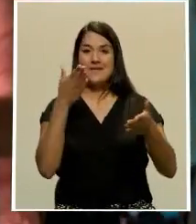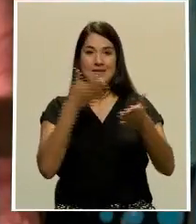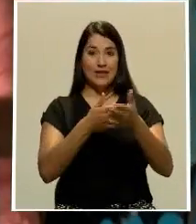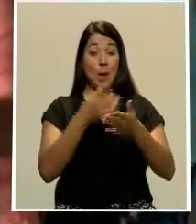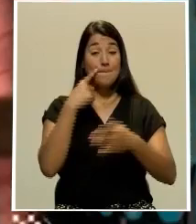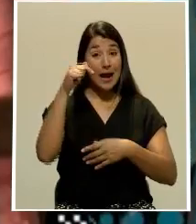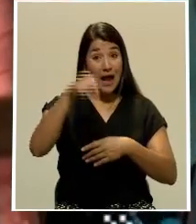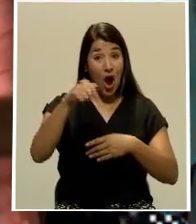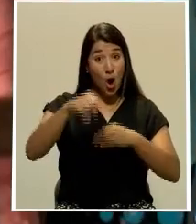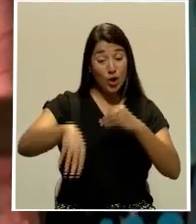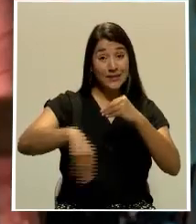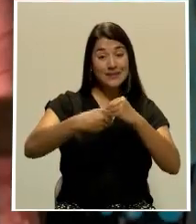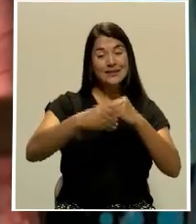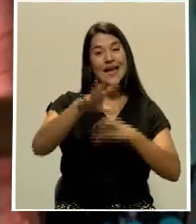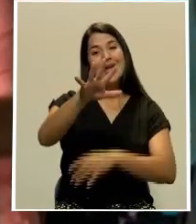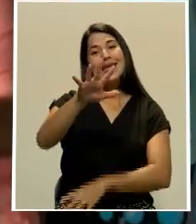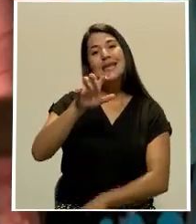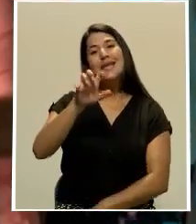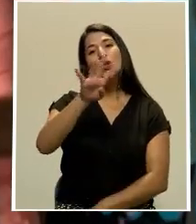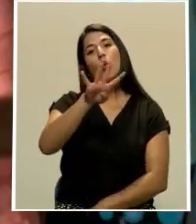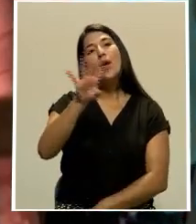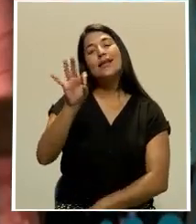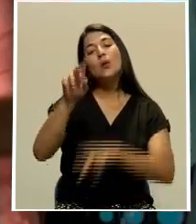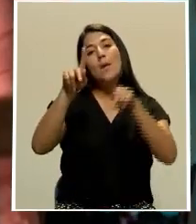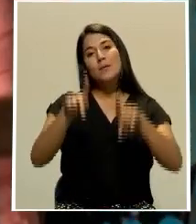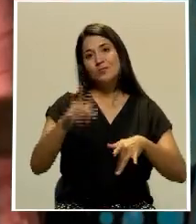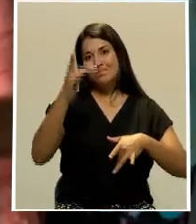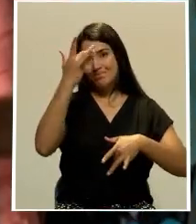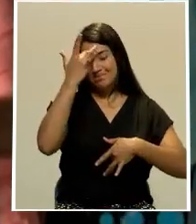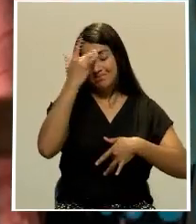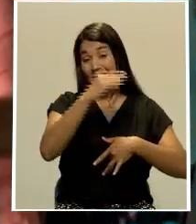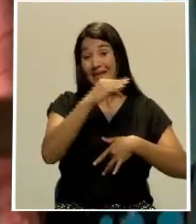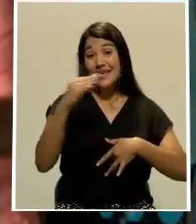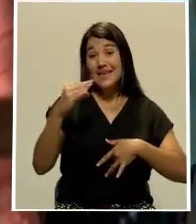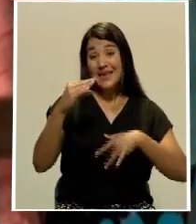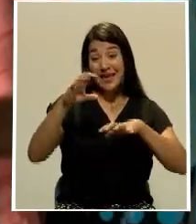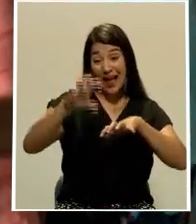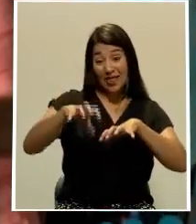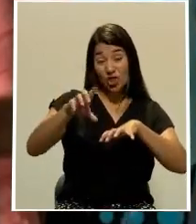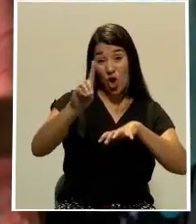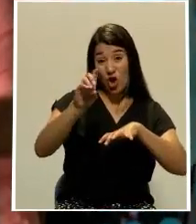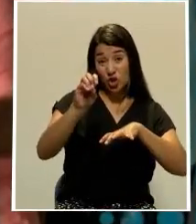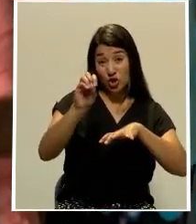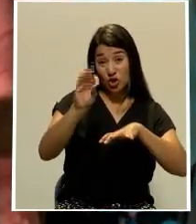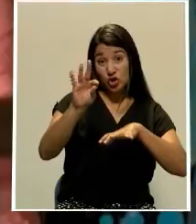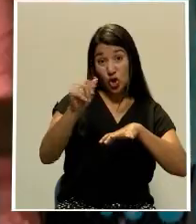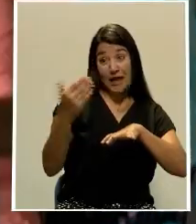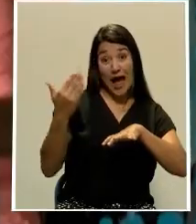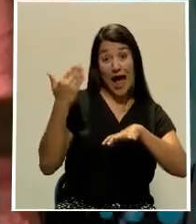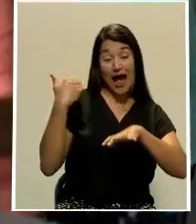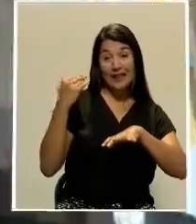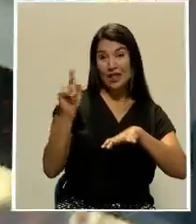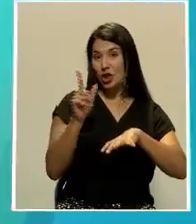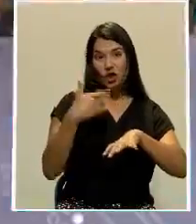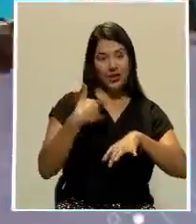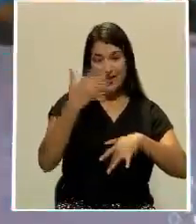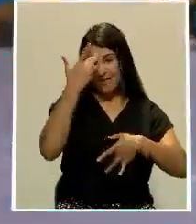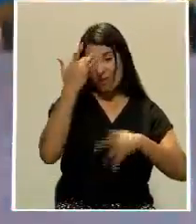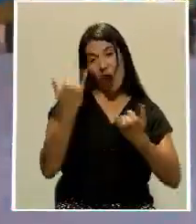Para hoy se sumaron 549 positivos y Dota dejó de ser el único cantón libre del virus.